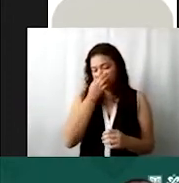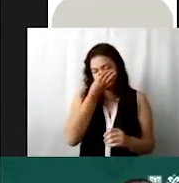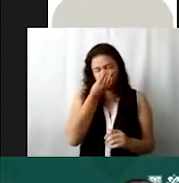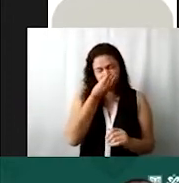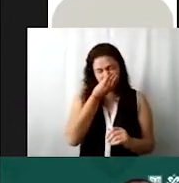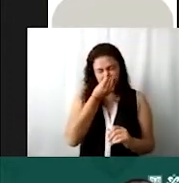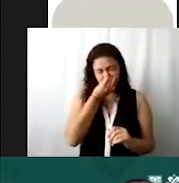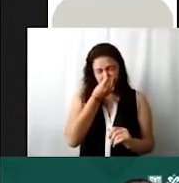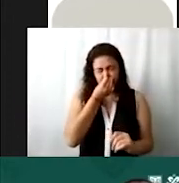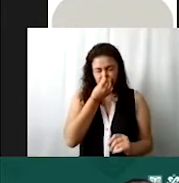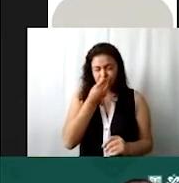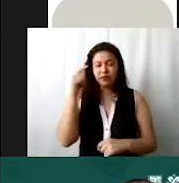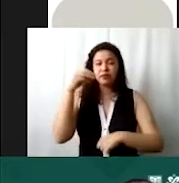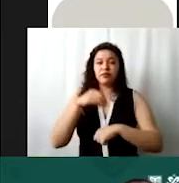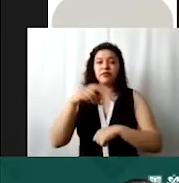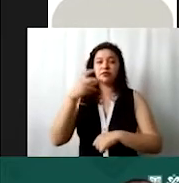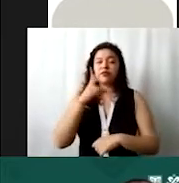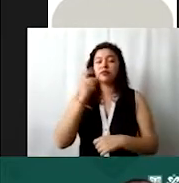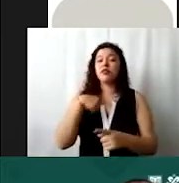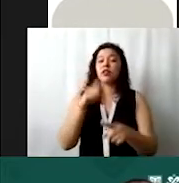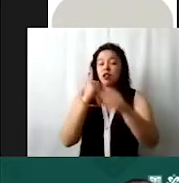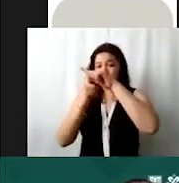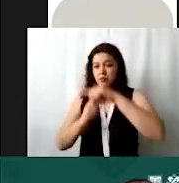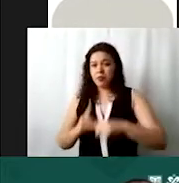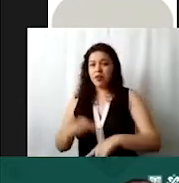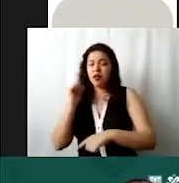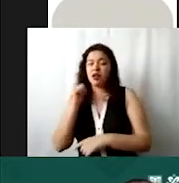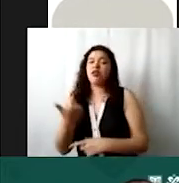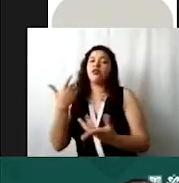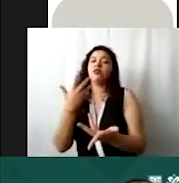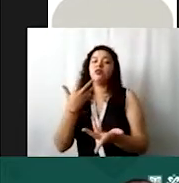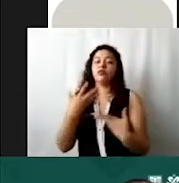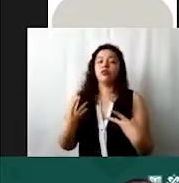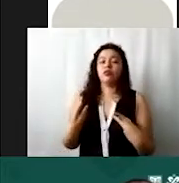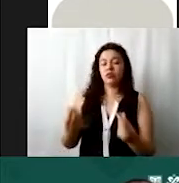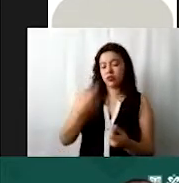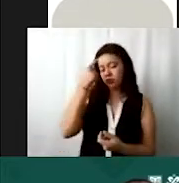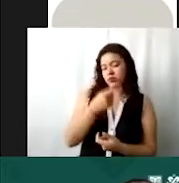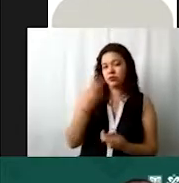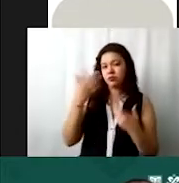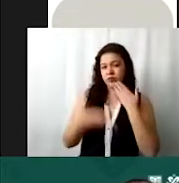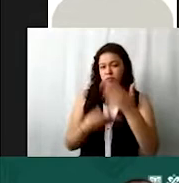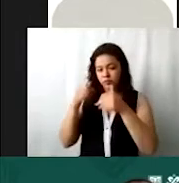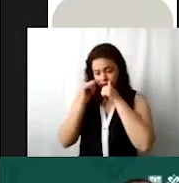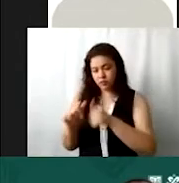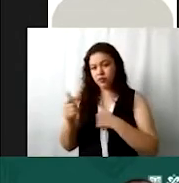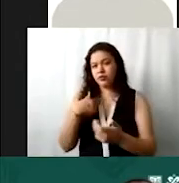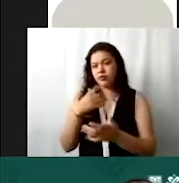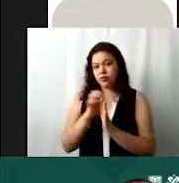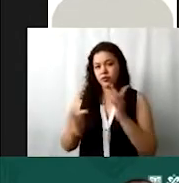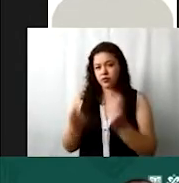ustedes lo van a sumar y lo van a poner aquí en otros costos del servicio asistencial. Vamos a ver algunos ejemplos.